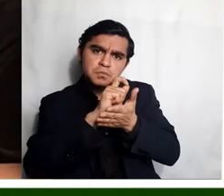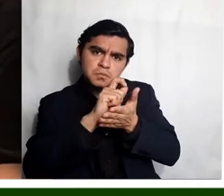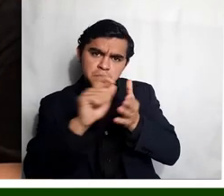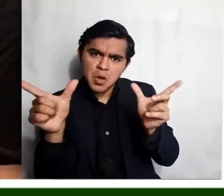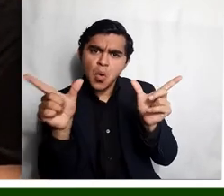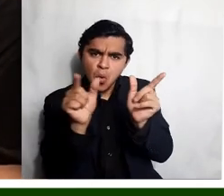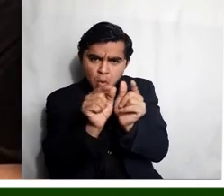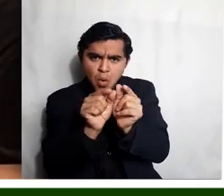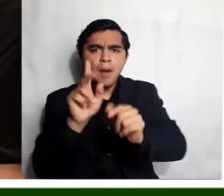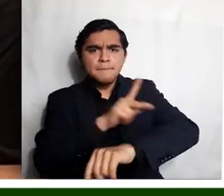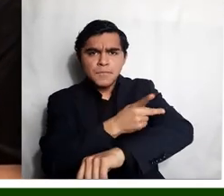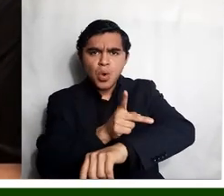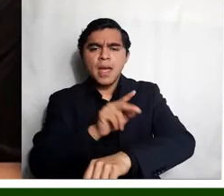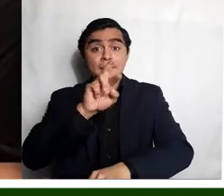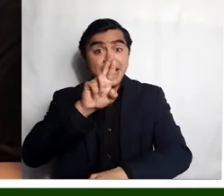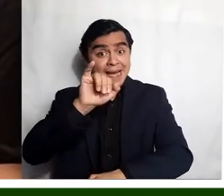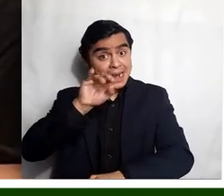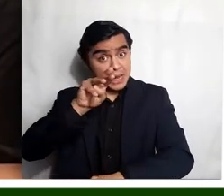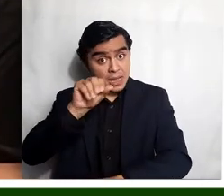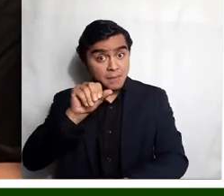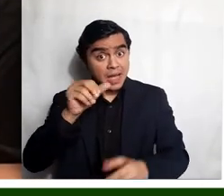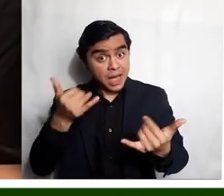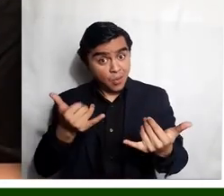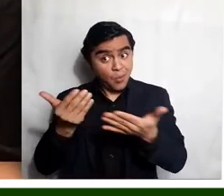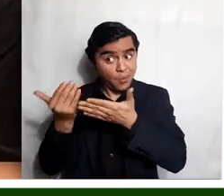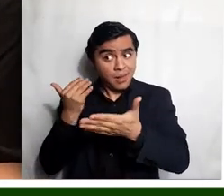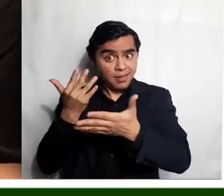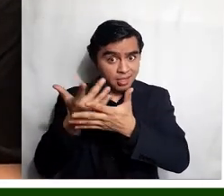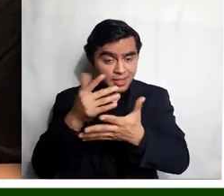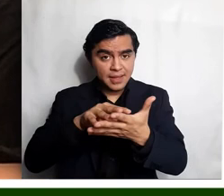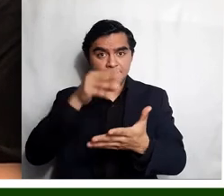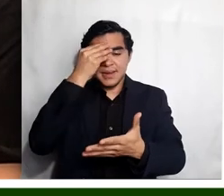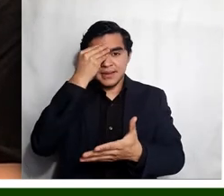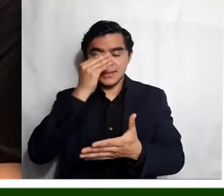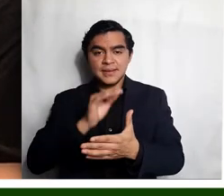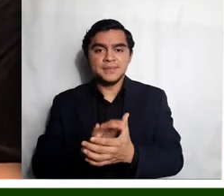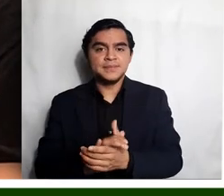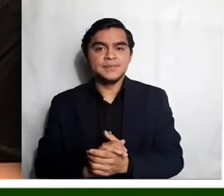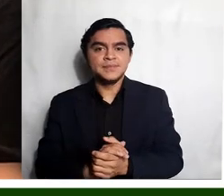pequeños poemas que tengan rima con todas estas actividades que aprendimos este día.